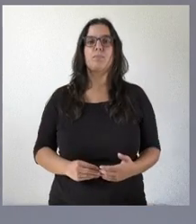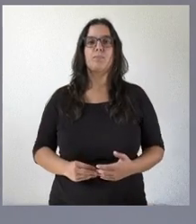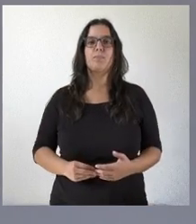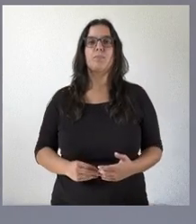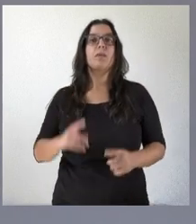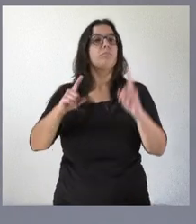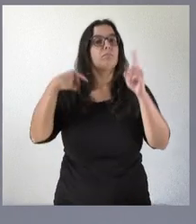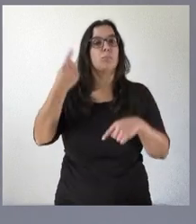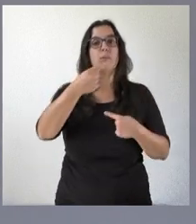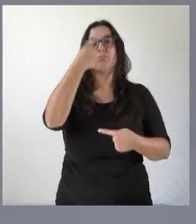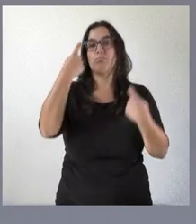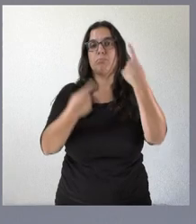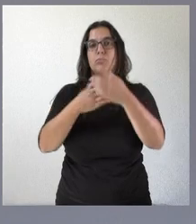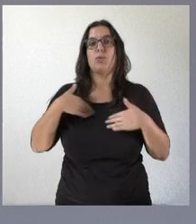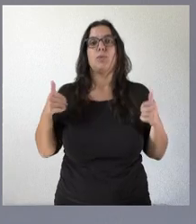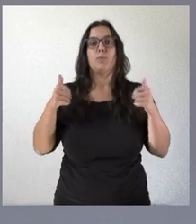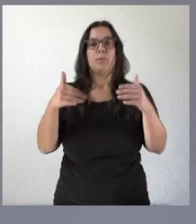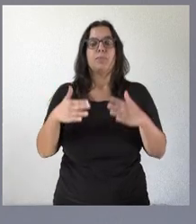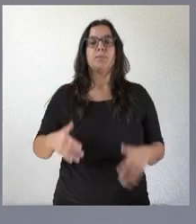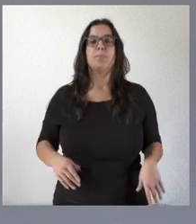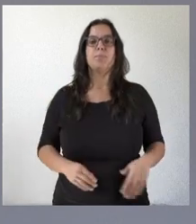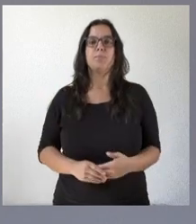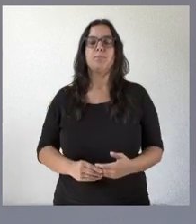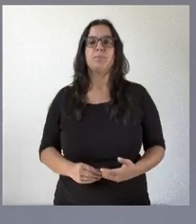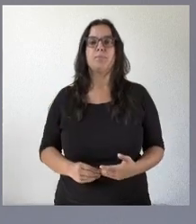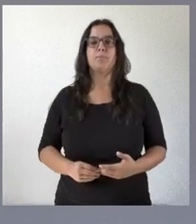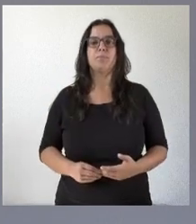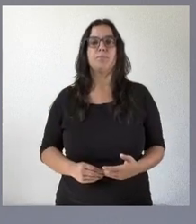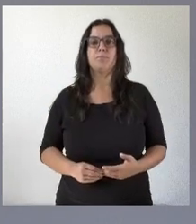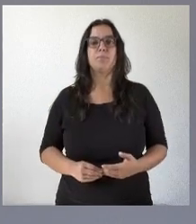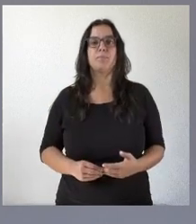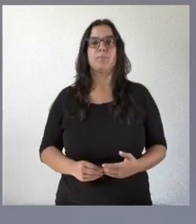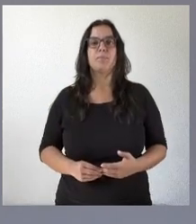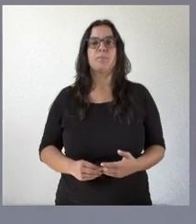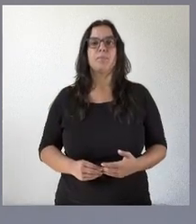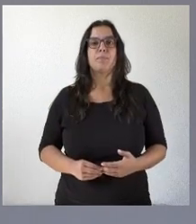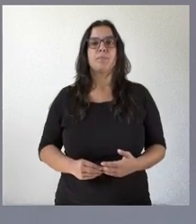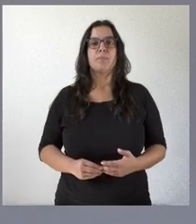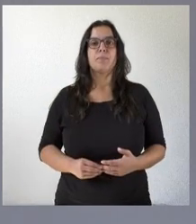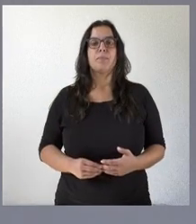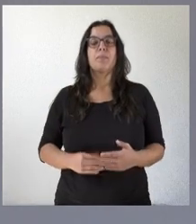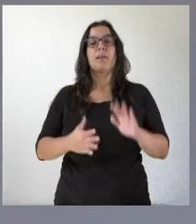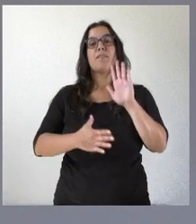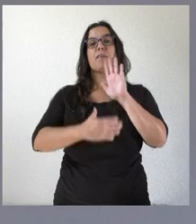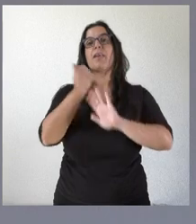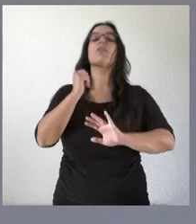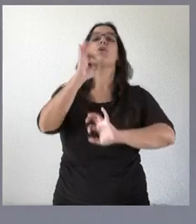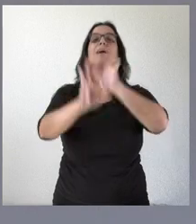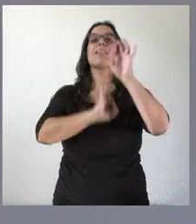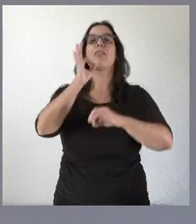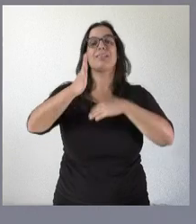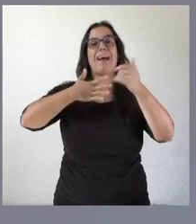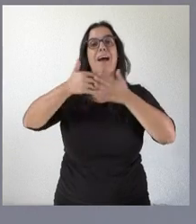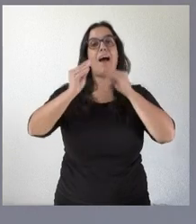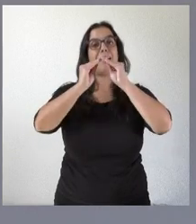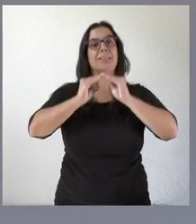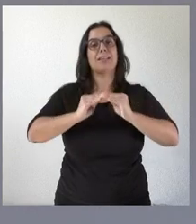la disposición de cualquier pregunta que deseen formular. La Federación de Organizaciones Artesanas de Castilla y León recibe una ayuda